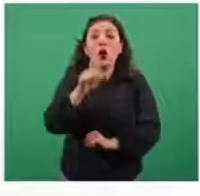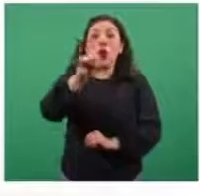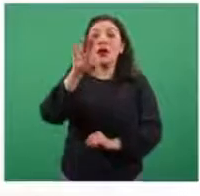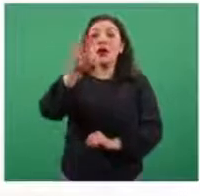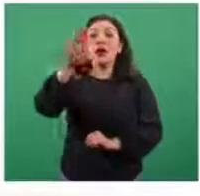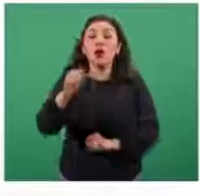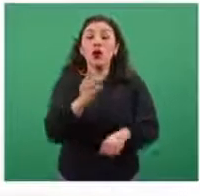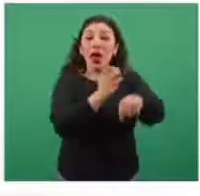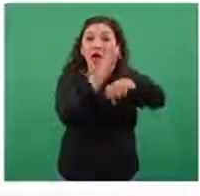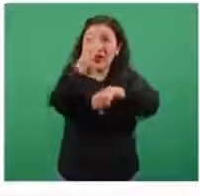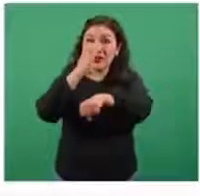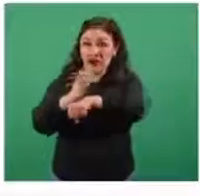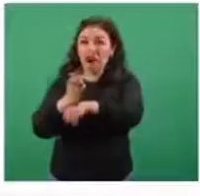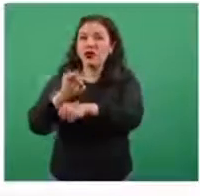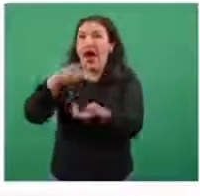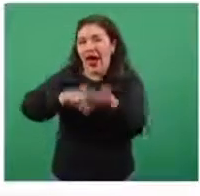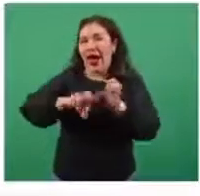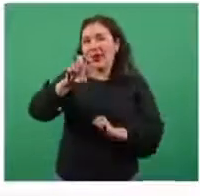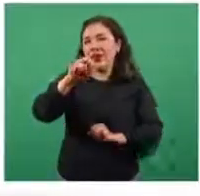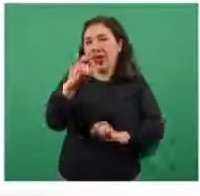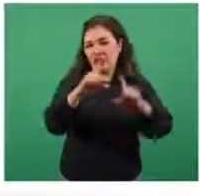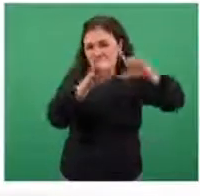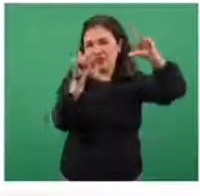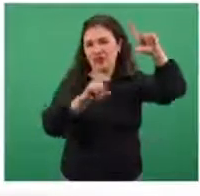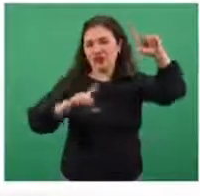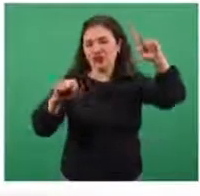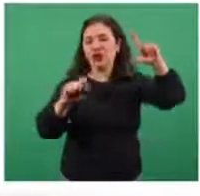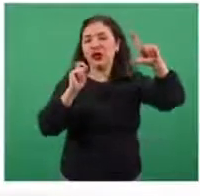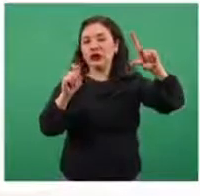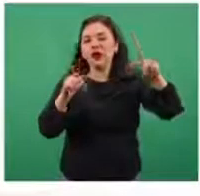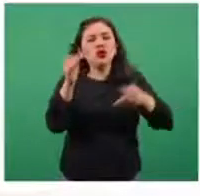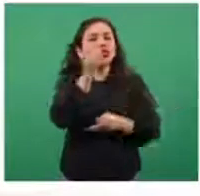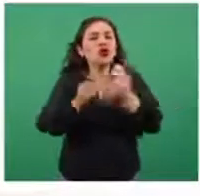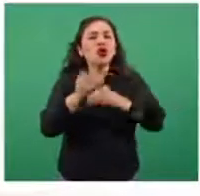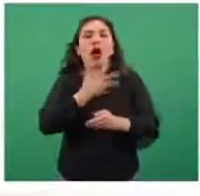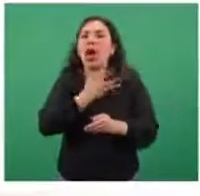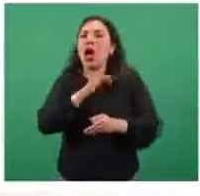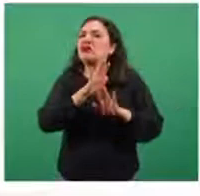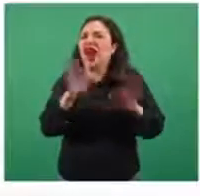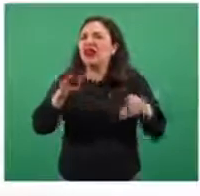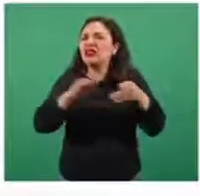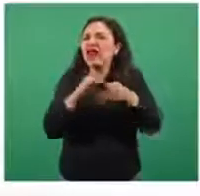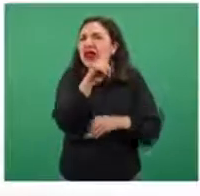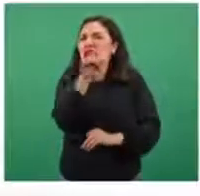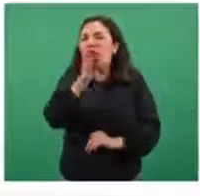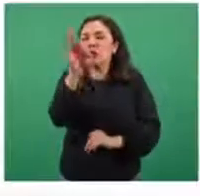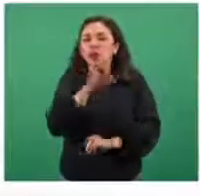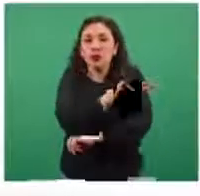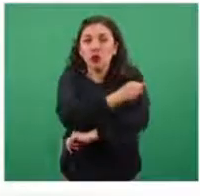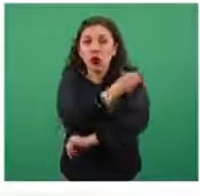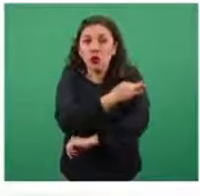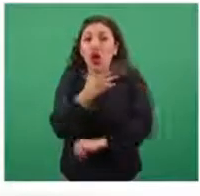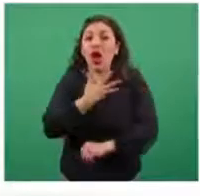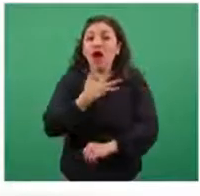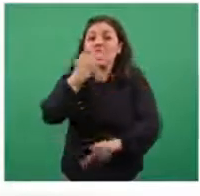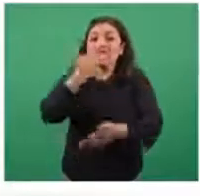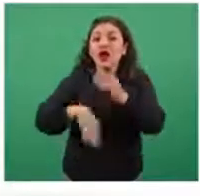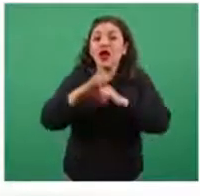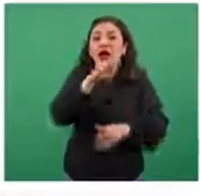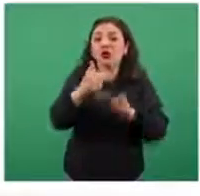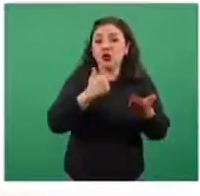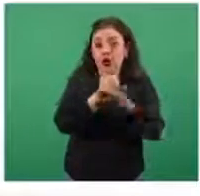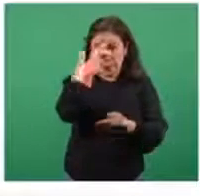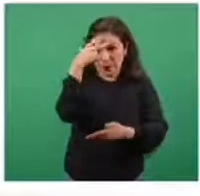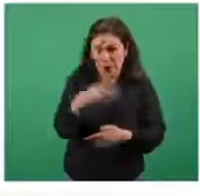32 entidades federativas ya por arriba del 95 por ciento, prácticamente todas al 100 por ciento y tenemos Ciudad de México, Coahuila y Nuevo León